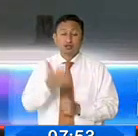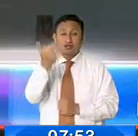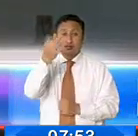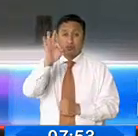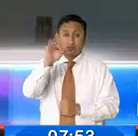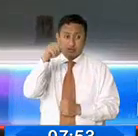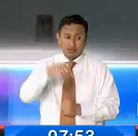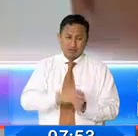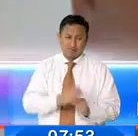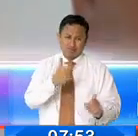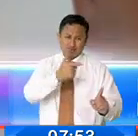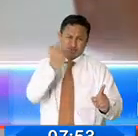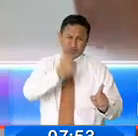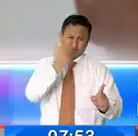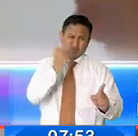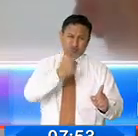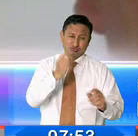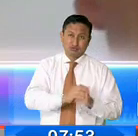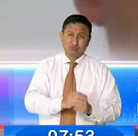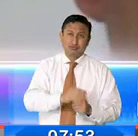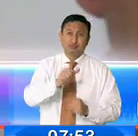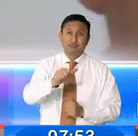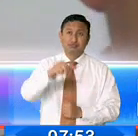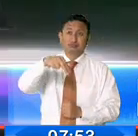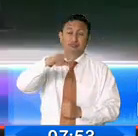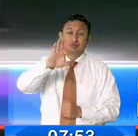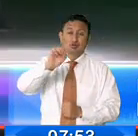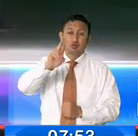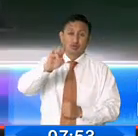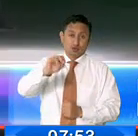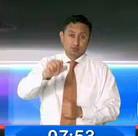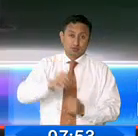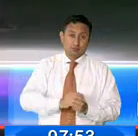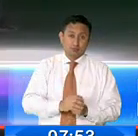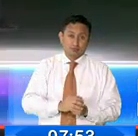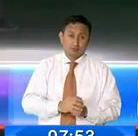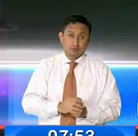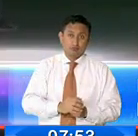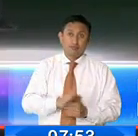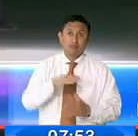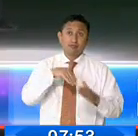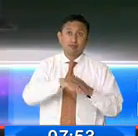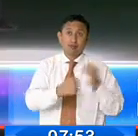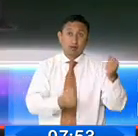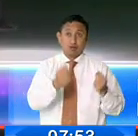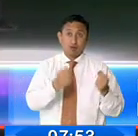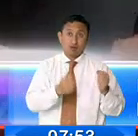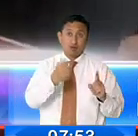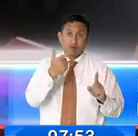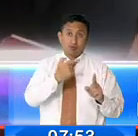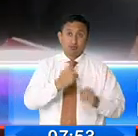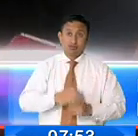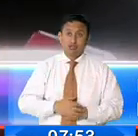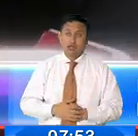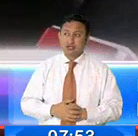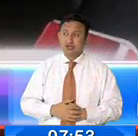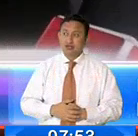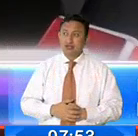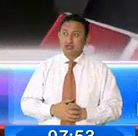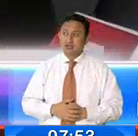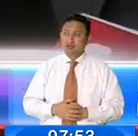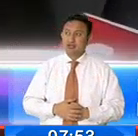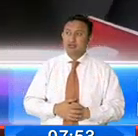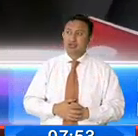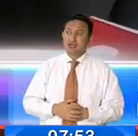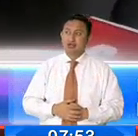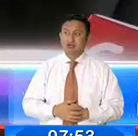veces en contra de Antonio Figueroa Mieles, de 55 años de edad, acribillado dentro de su vehículo. Es una persona que